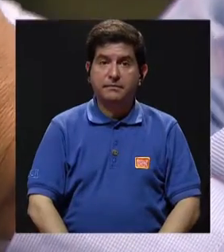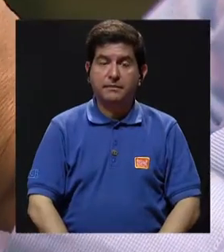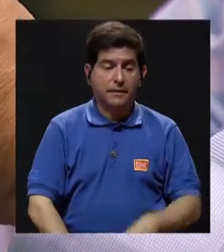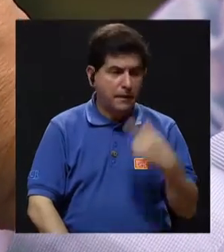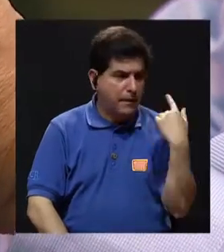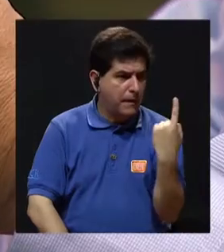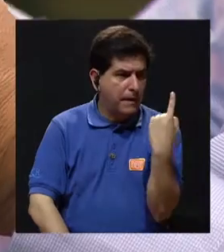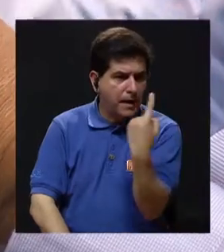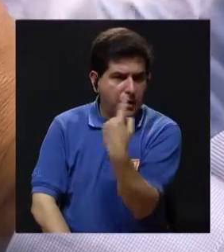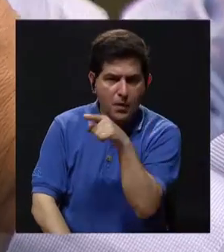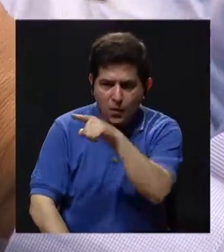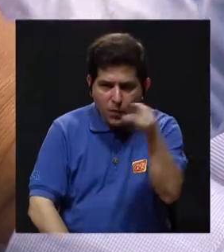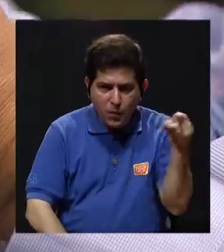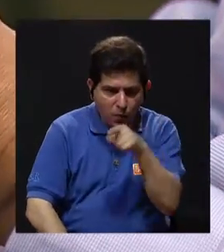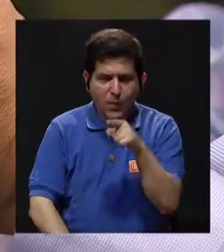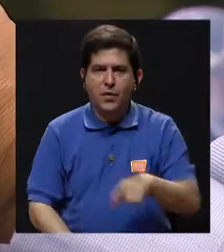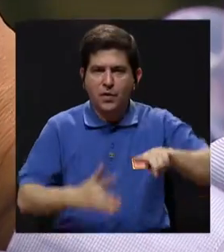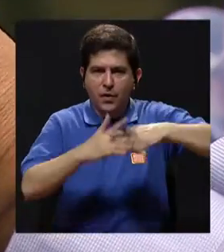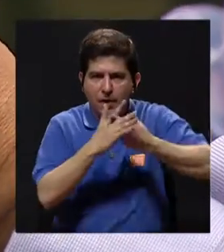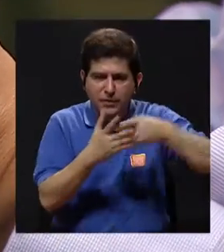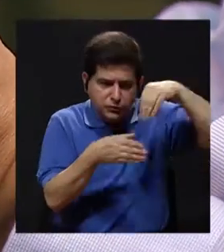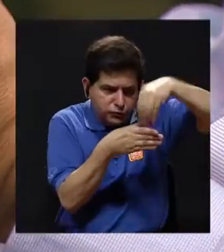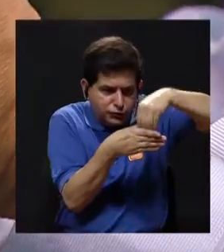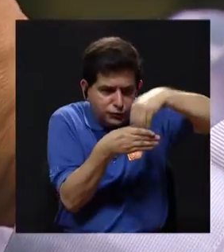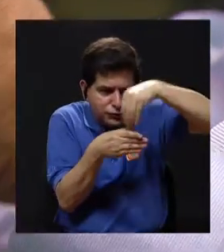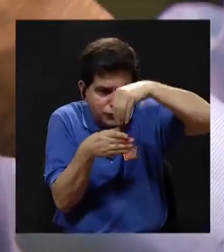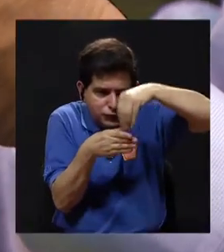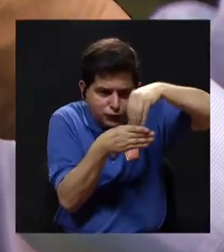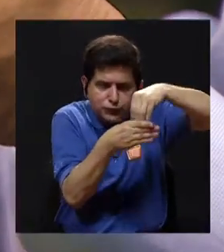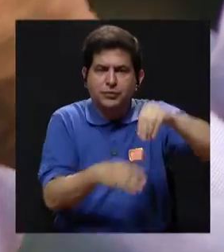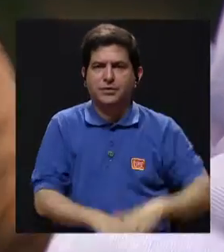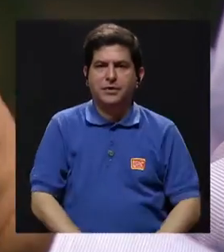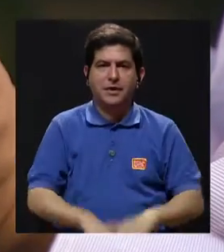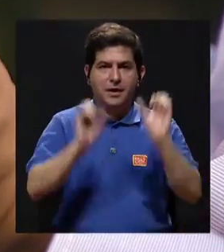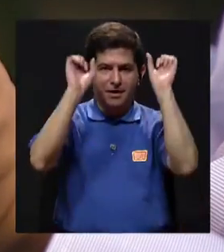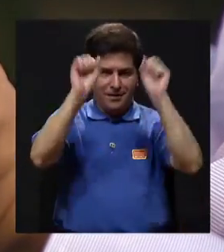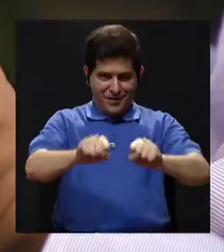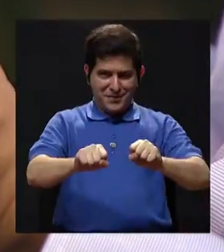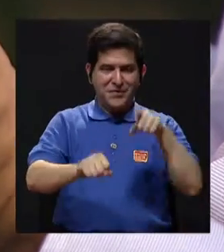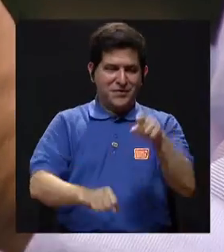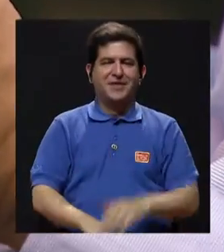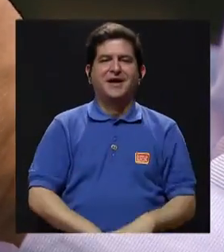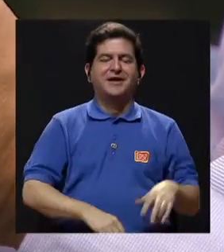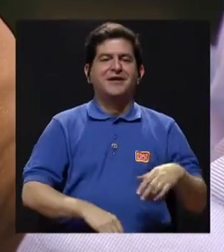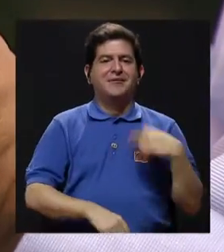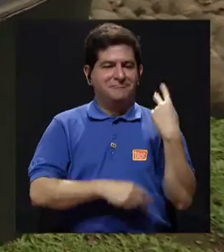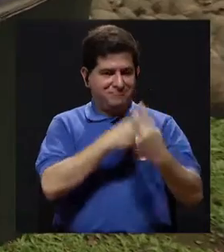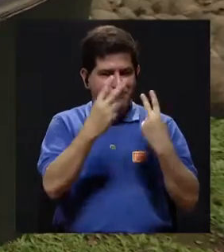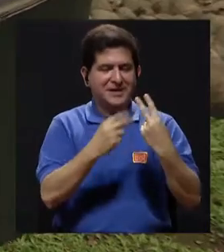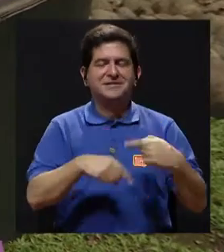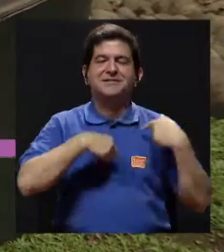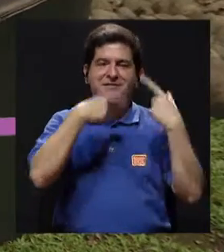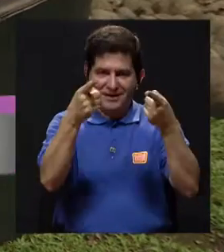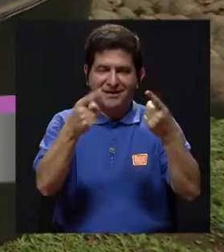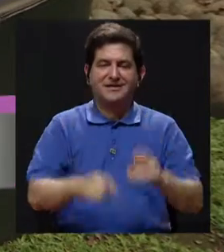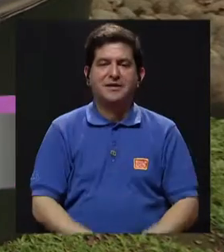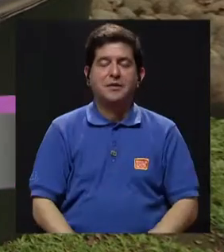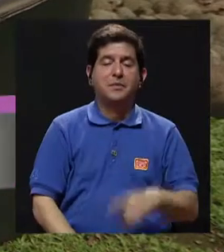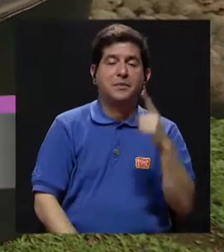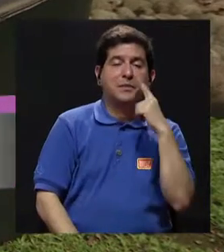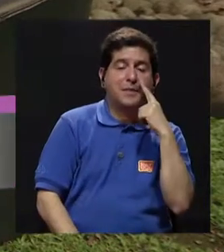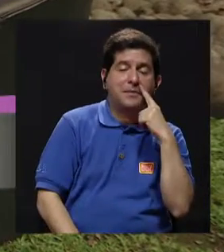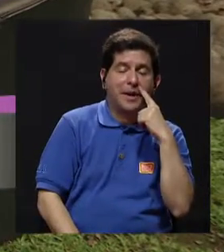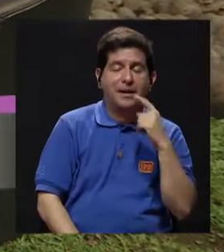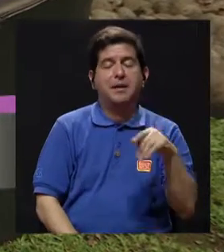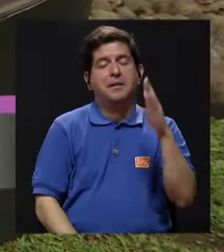Entonces, cada uno de los chicos y las chicas empezaron a ahorrar y después así lograron hacer el viaje. Papá y mamá,